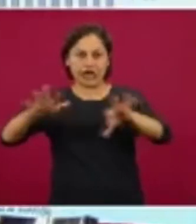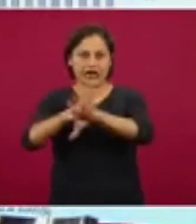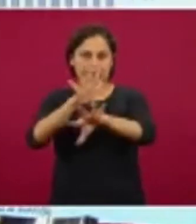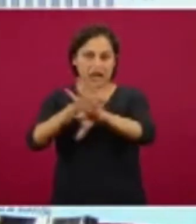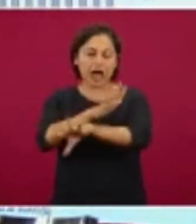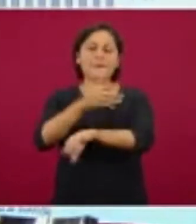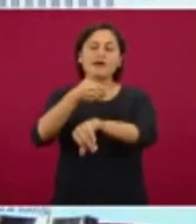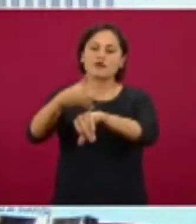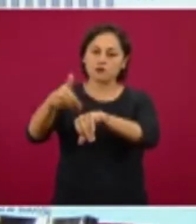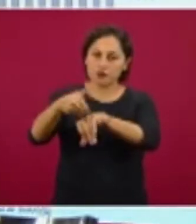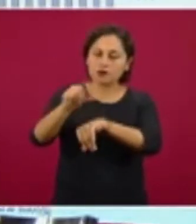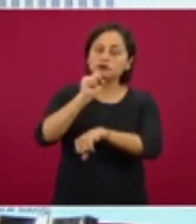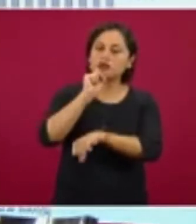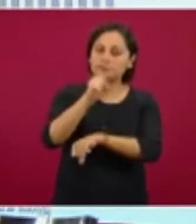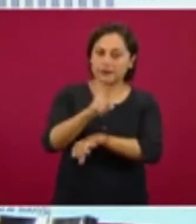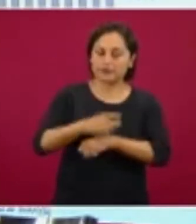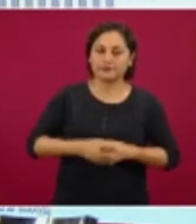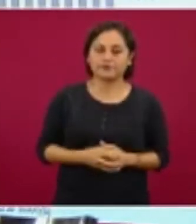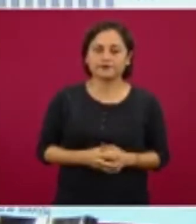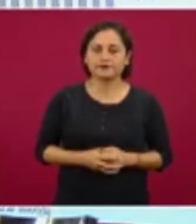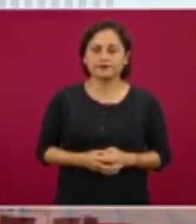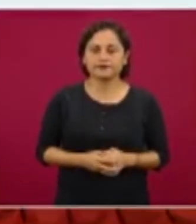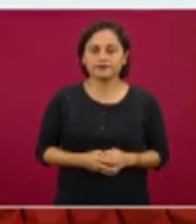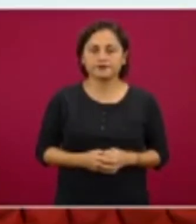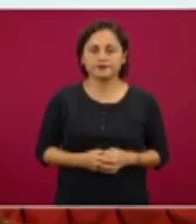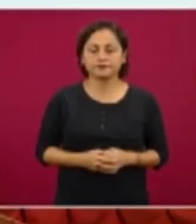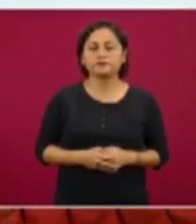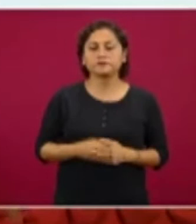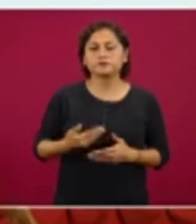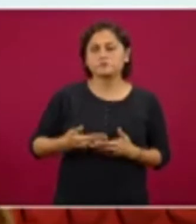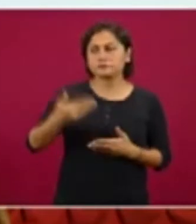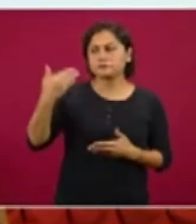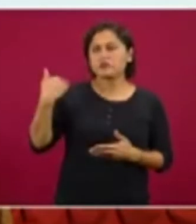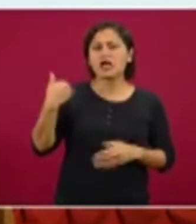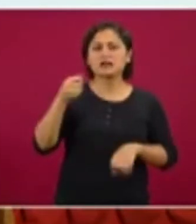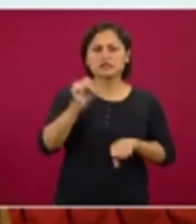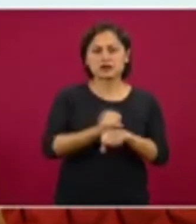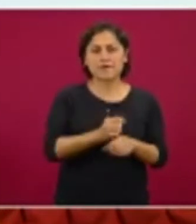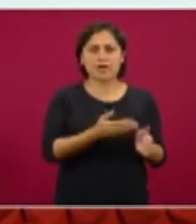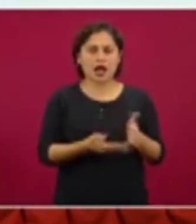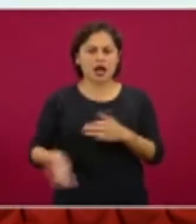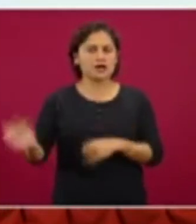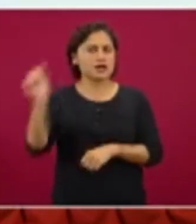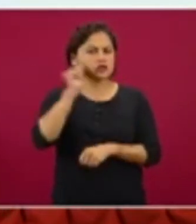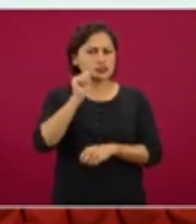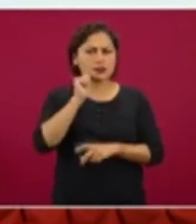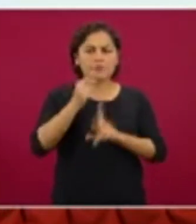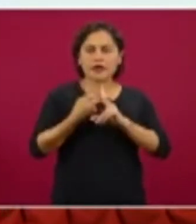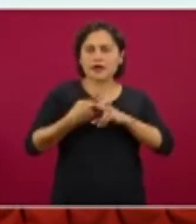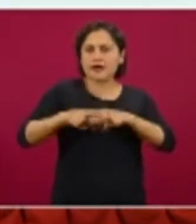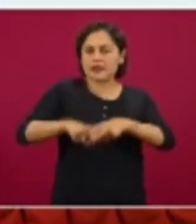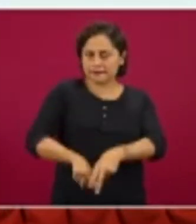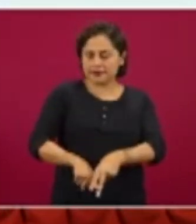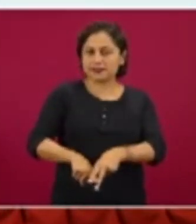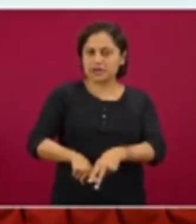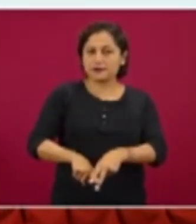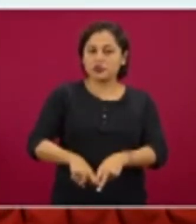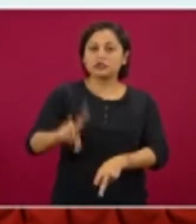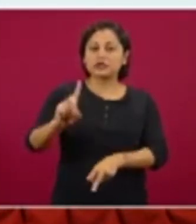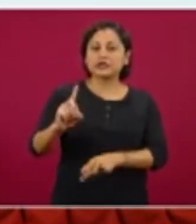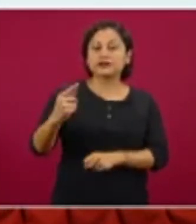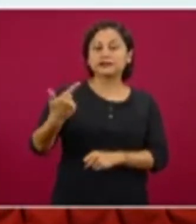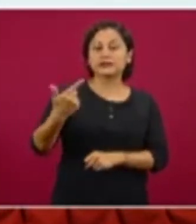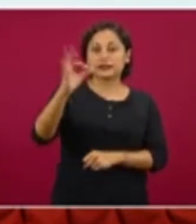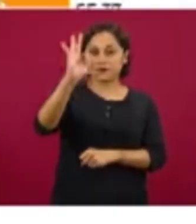de los parámetros también cambian los parámetros. Como hemos comentado a lo largo de la semana, abrimos la semana con un porcentaje de positividad de 37 por ciento.